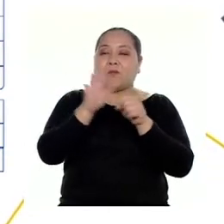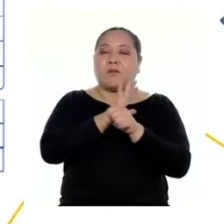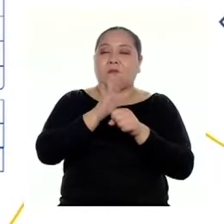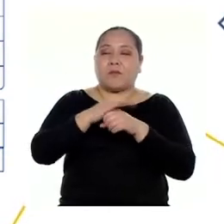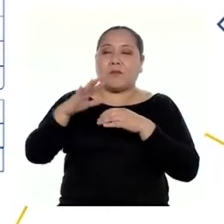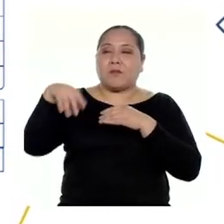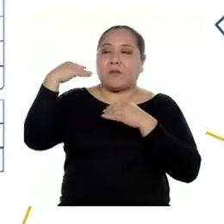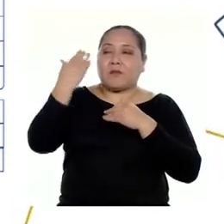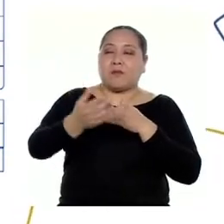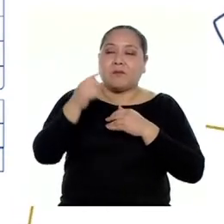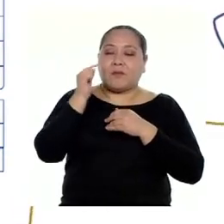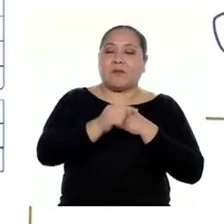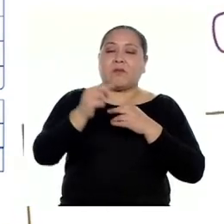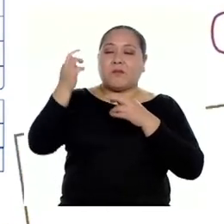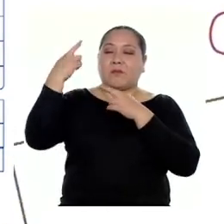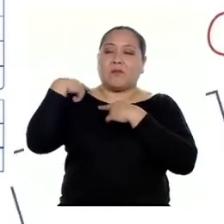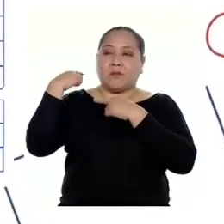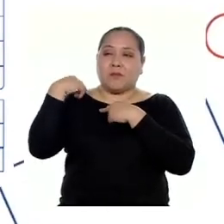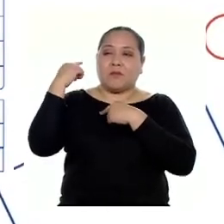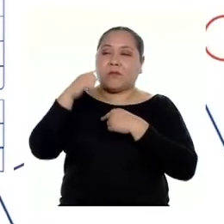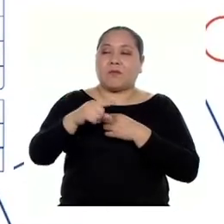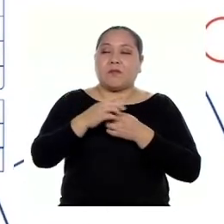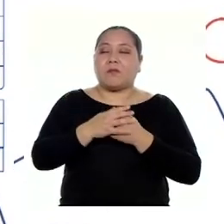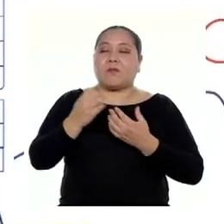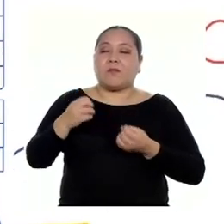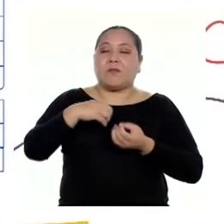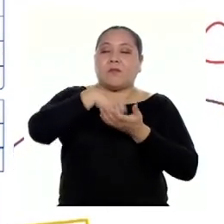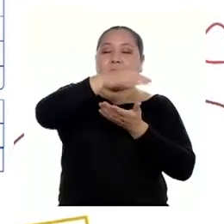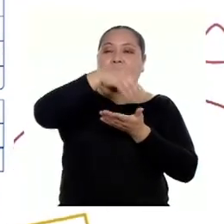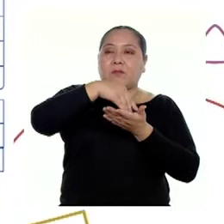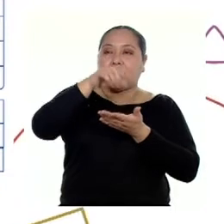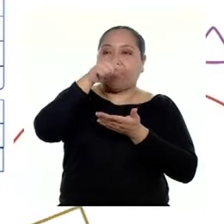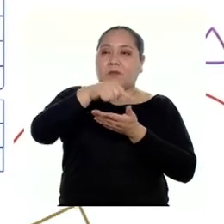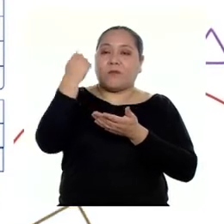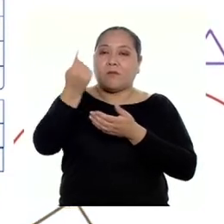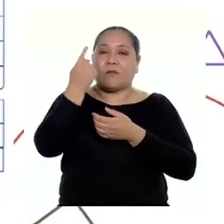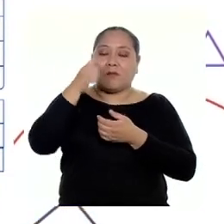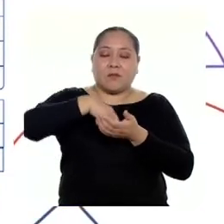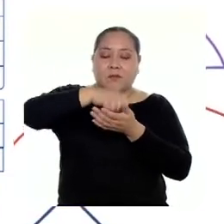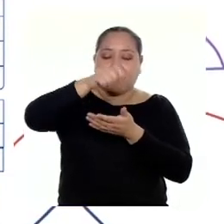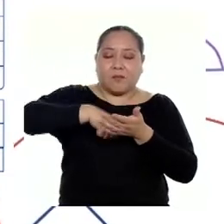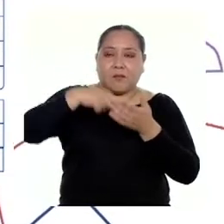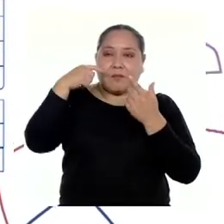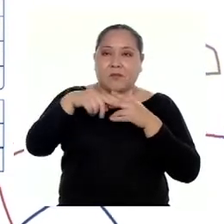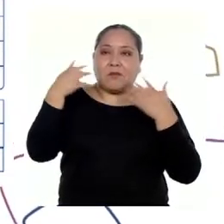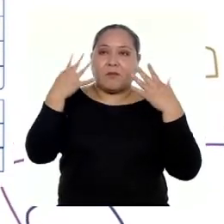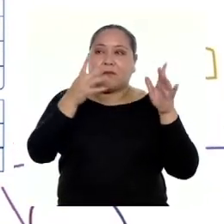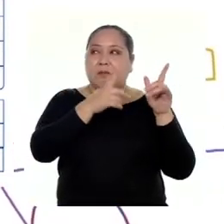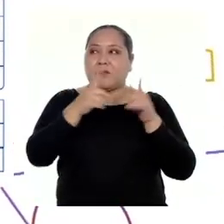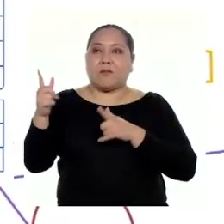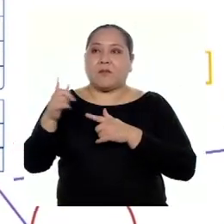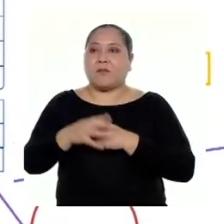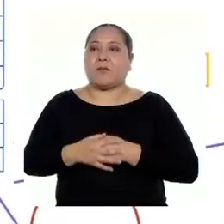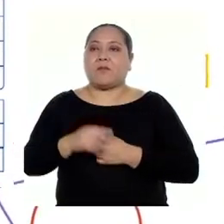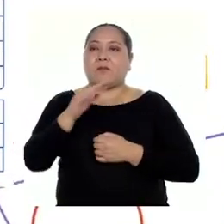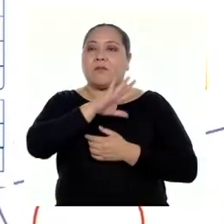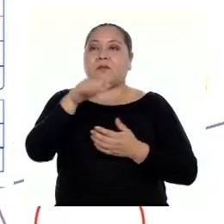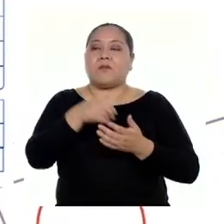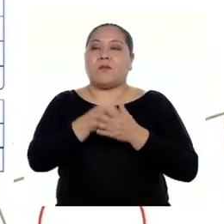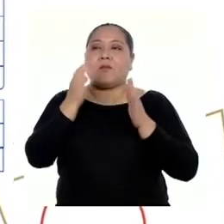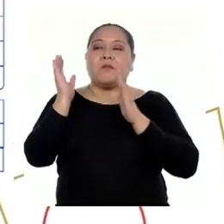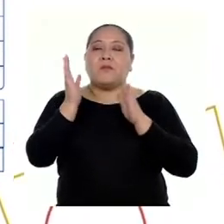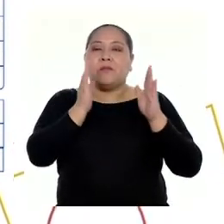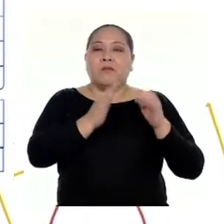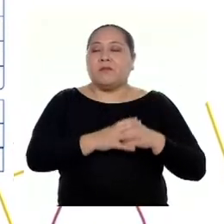de esto, el responsable de la emisión solo necesita firmarla para que esté listo todo el proceso.